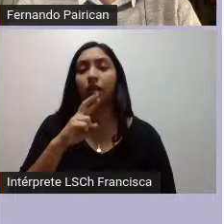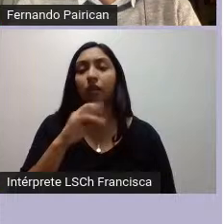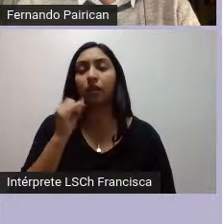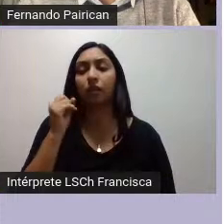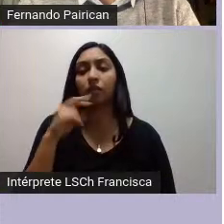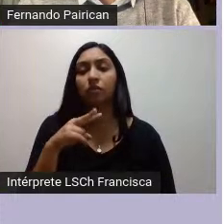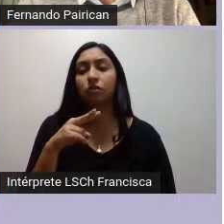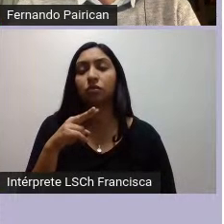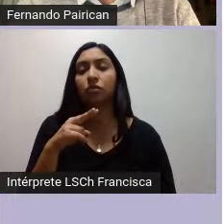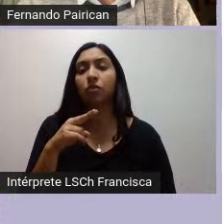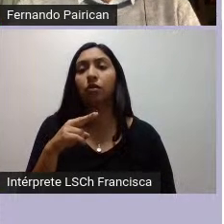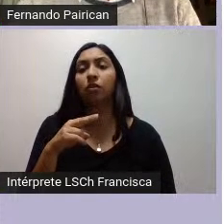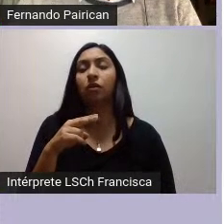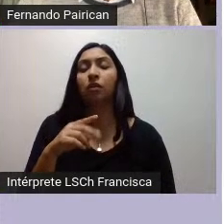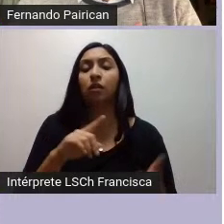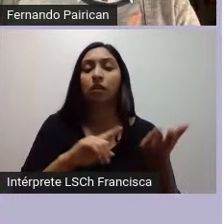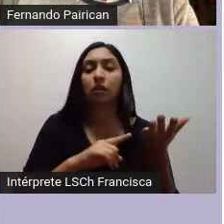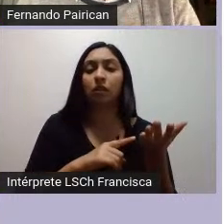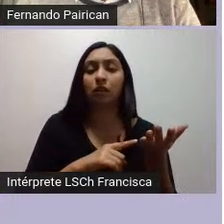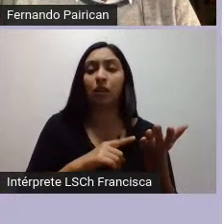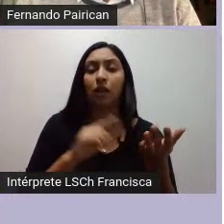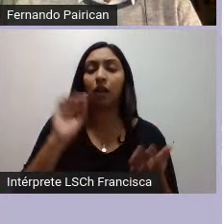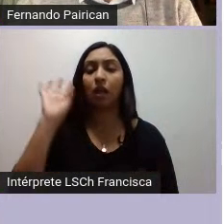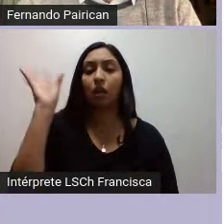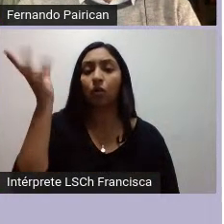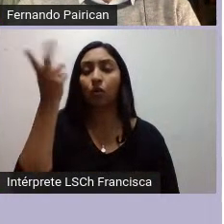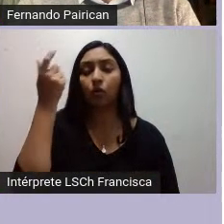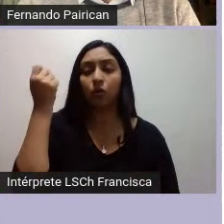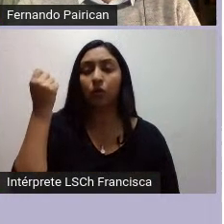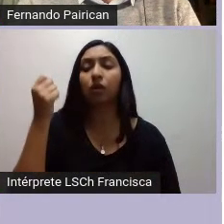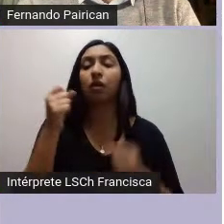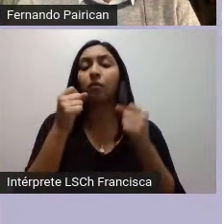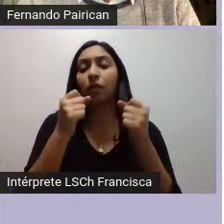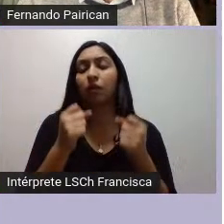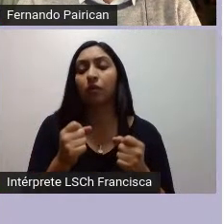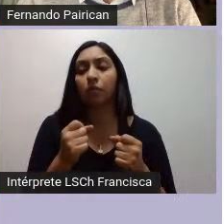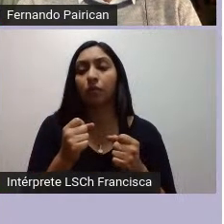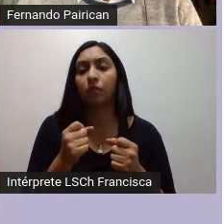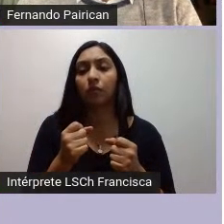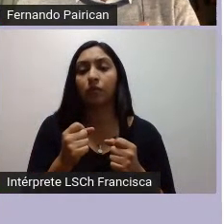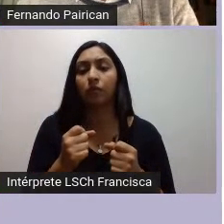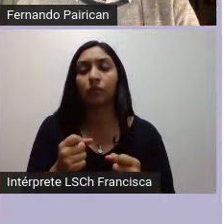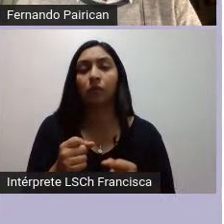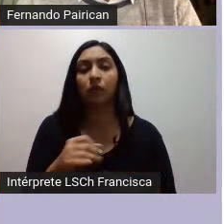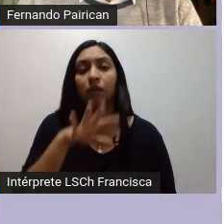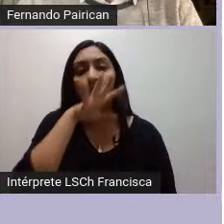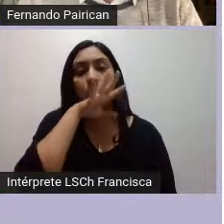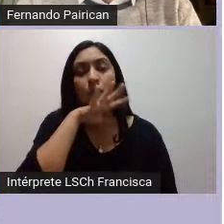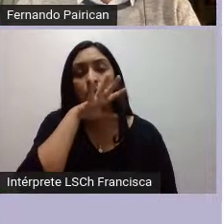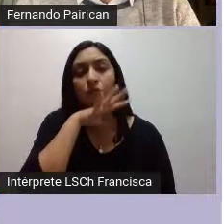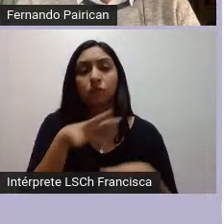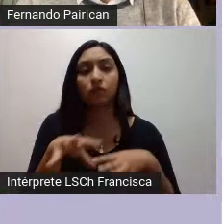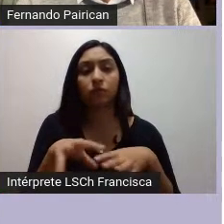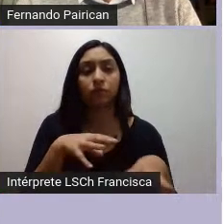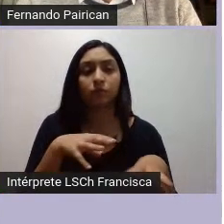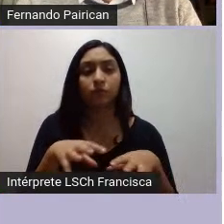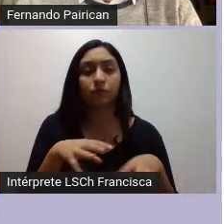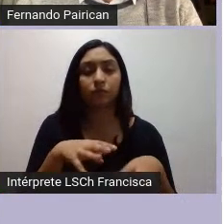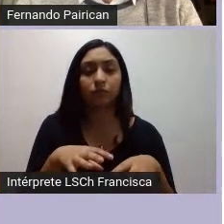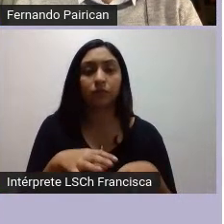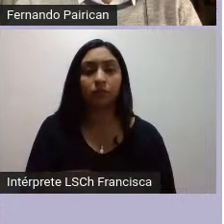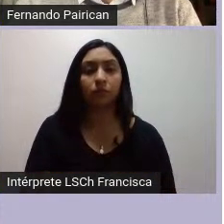cultural afqueche en algunos de documentos para proyectar la sustentabilidad de los pueblos indígenas en el uso de recursos elaborando para tales efectos